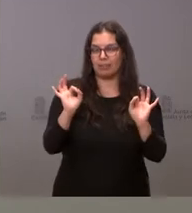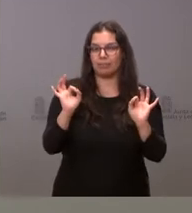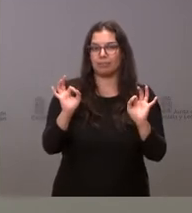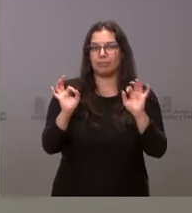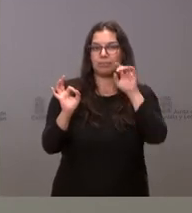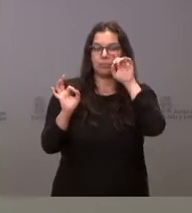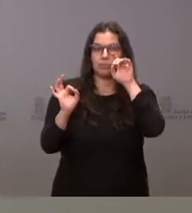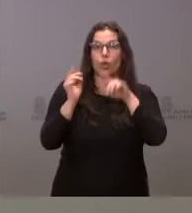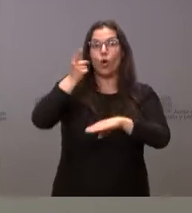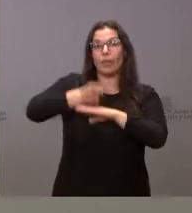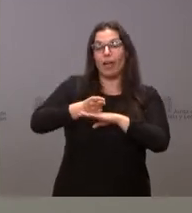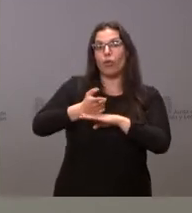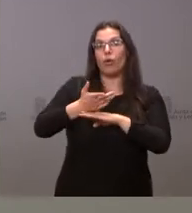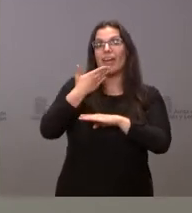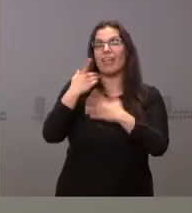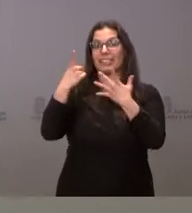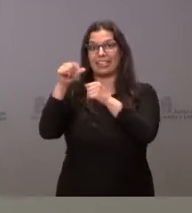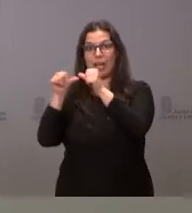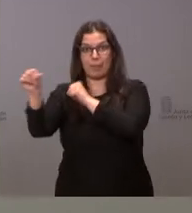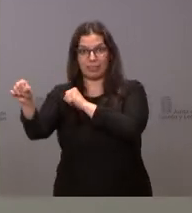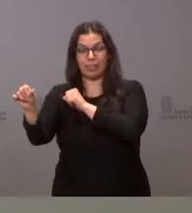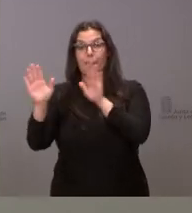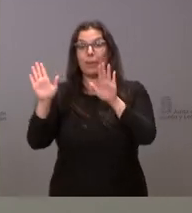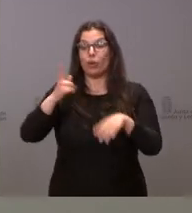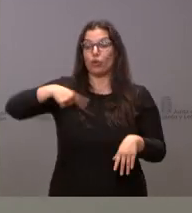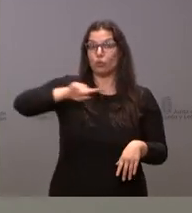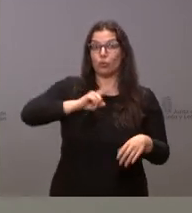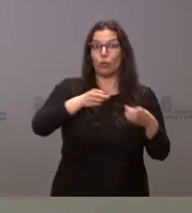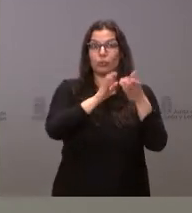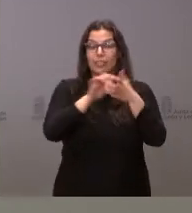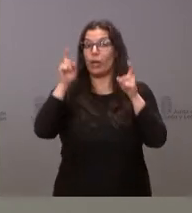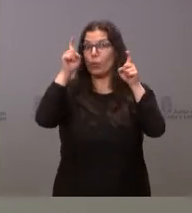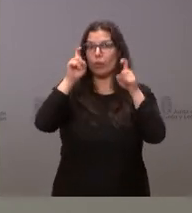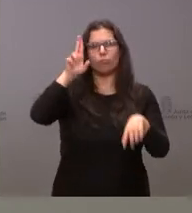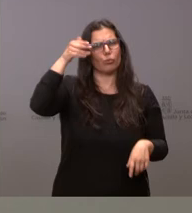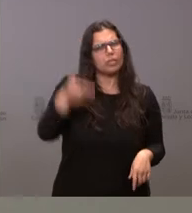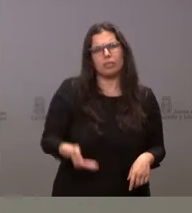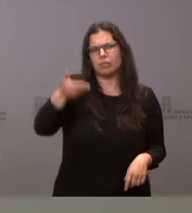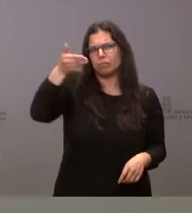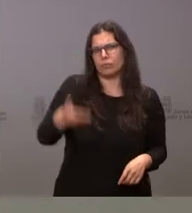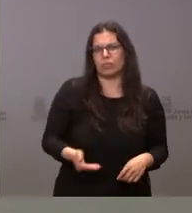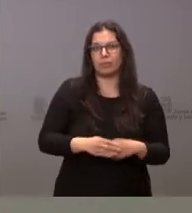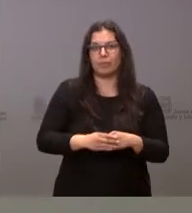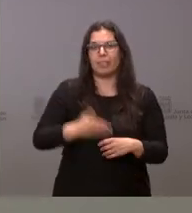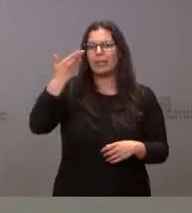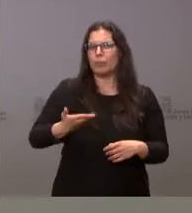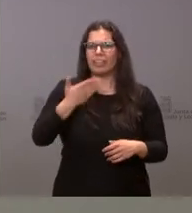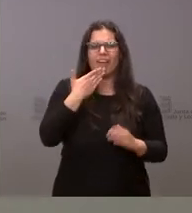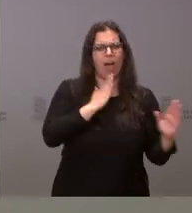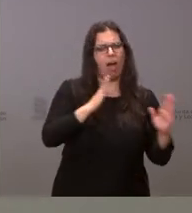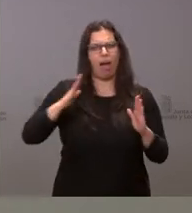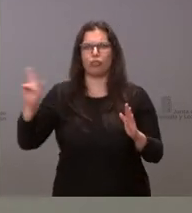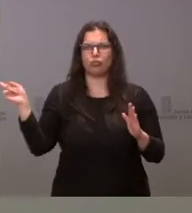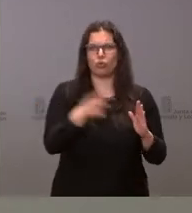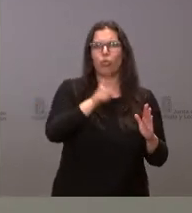La obligatoriedad comienza a partir de los seis años, pero para la Junta de Castilla y la educación es muy importante, es muy importante en todas las etapas y también en